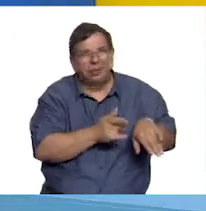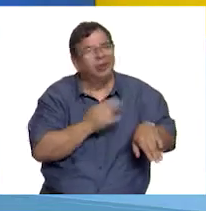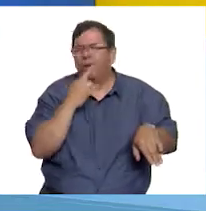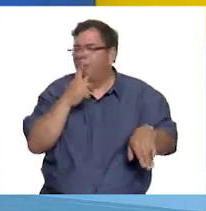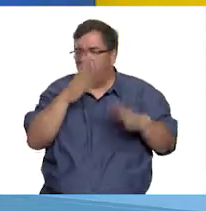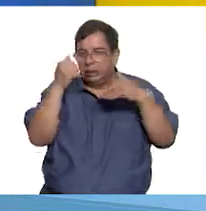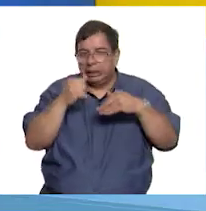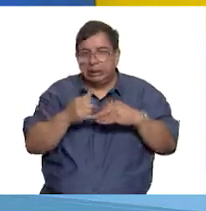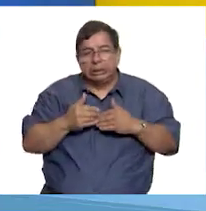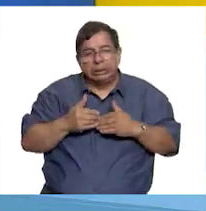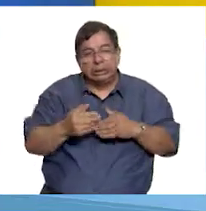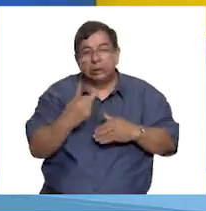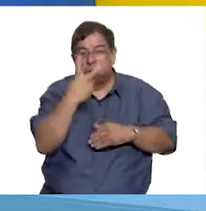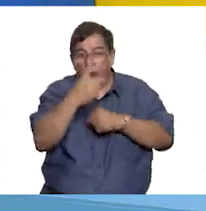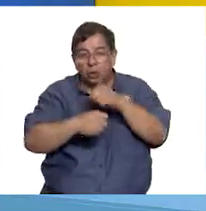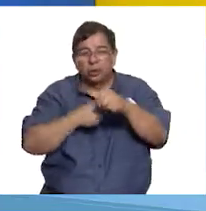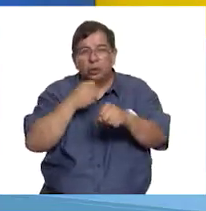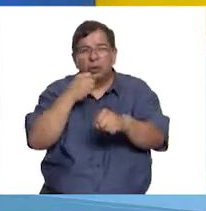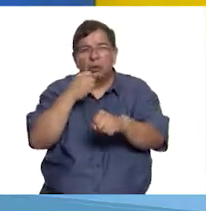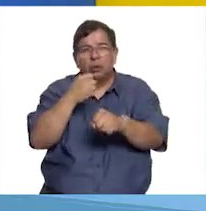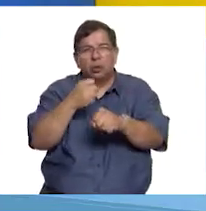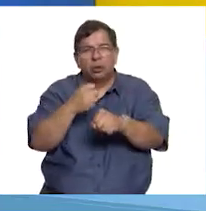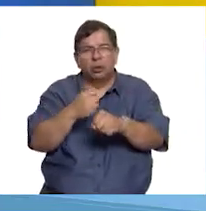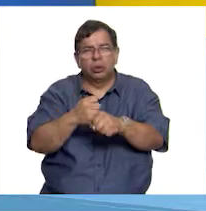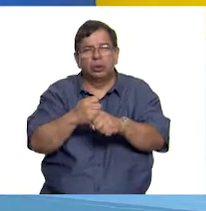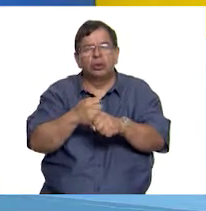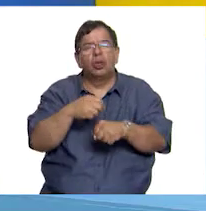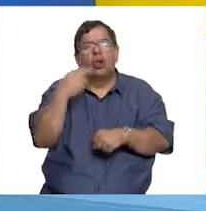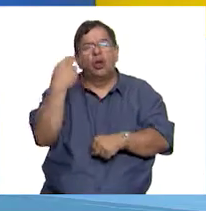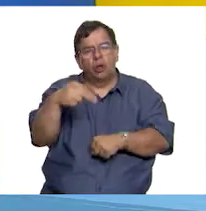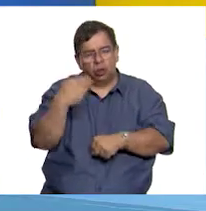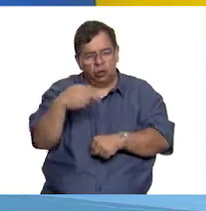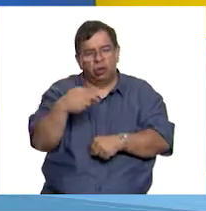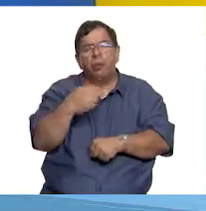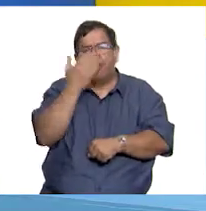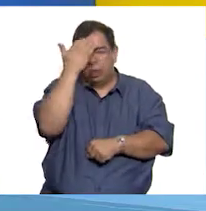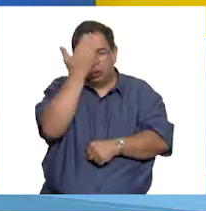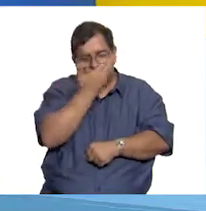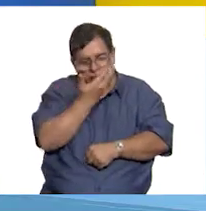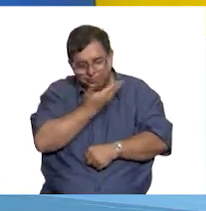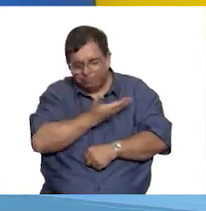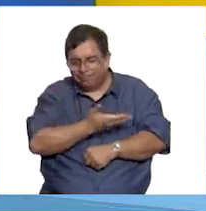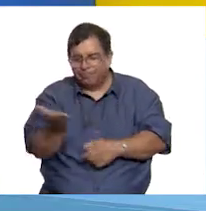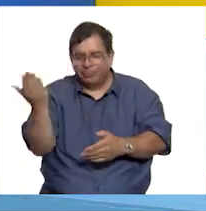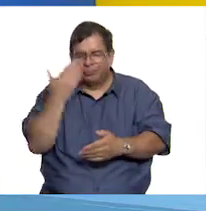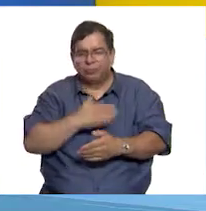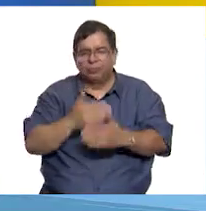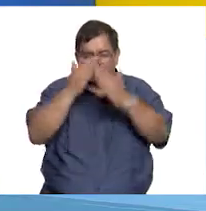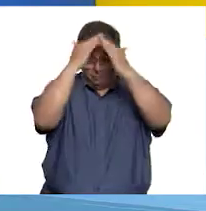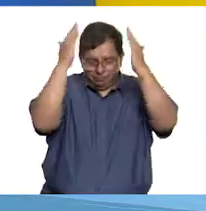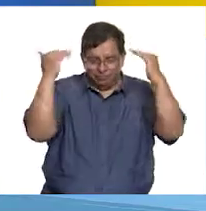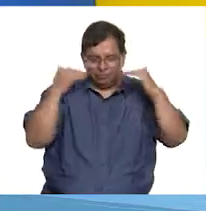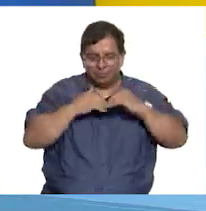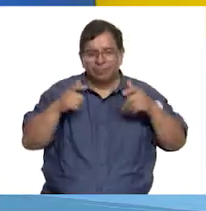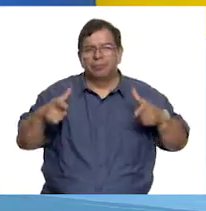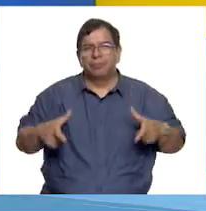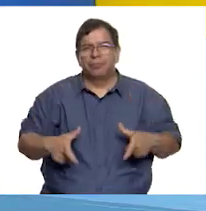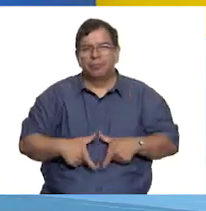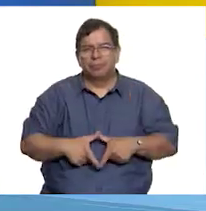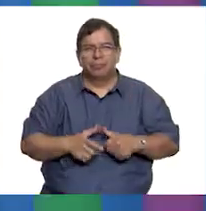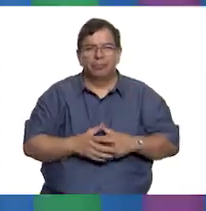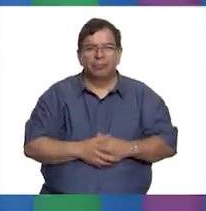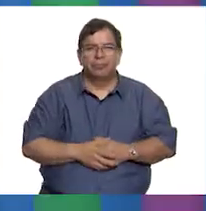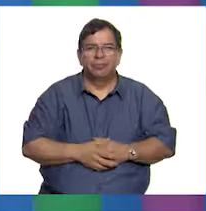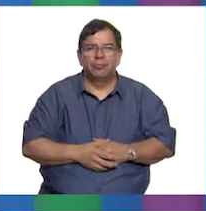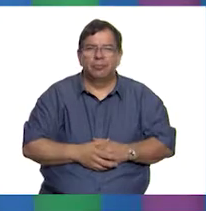Dos años después, tomé el nombre por el que ahora soy popularmente conocida, Sor Juana Inés de la Cruz.